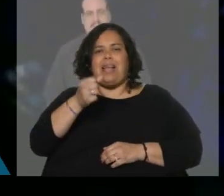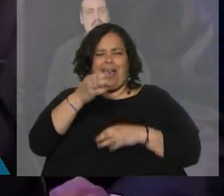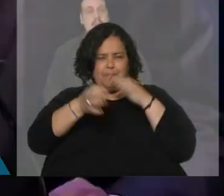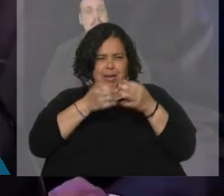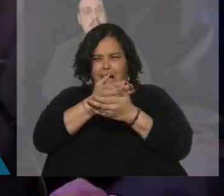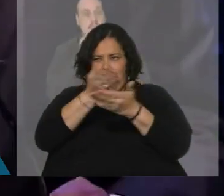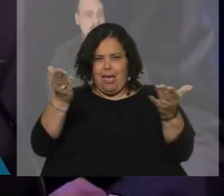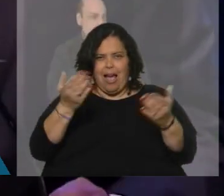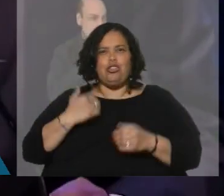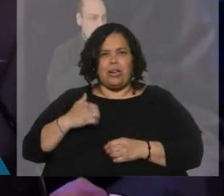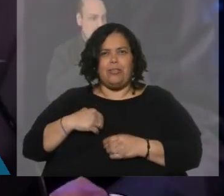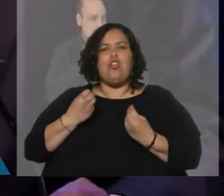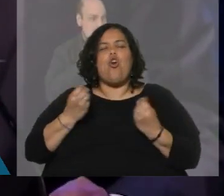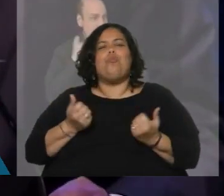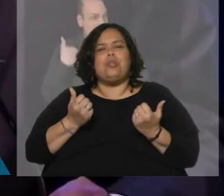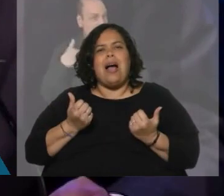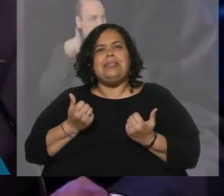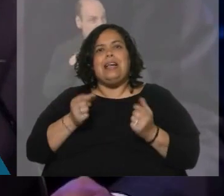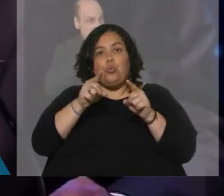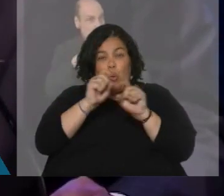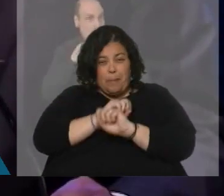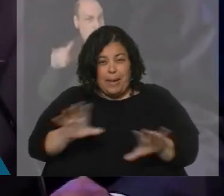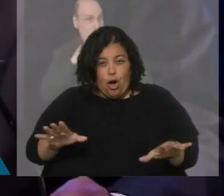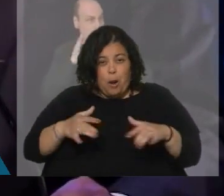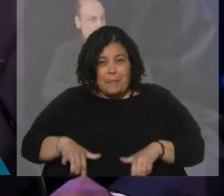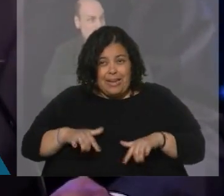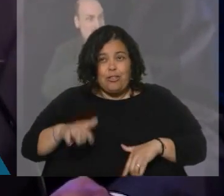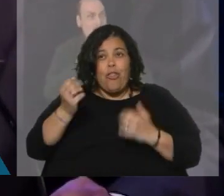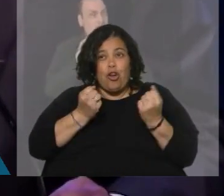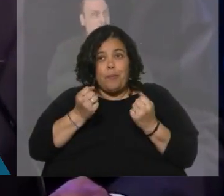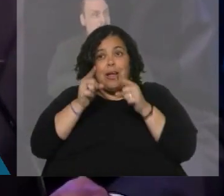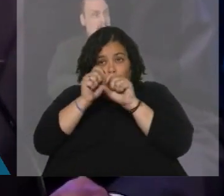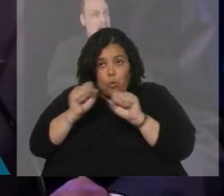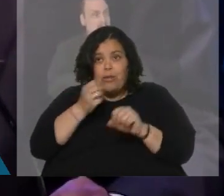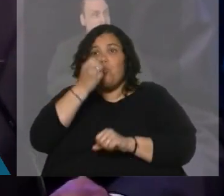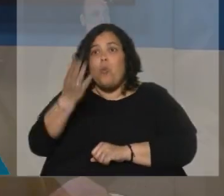argentinos cómo siendo el peor ministro de Economía podés ser un buen presidente.